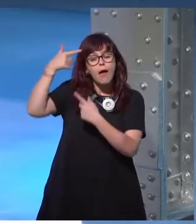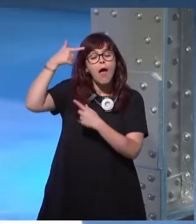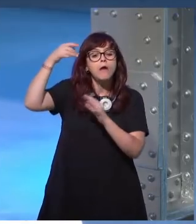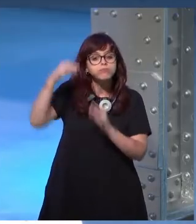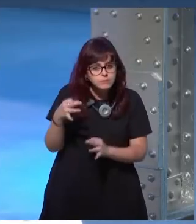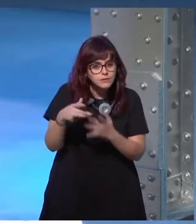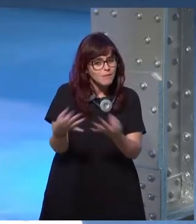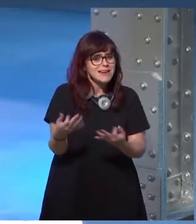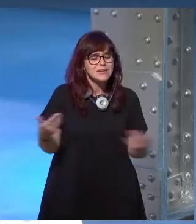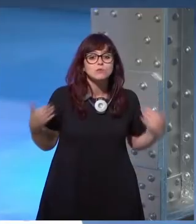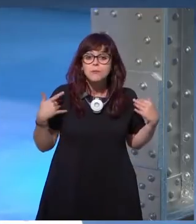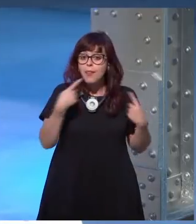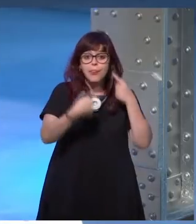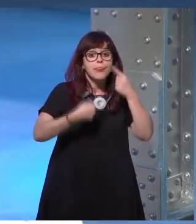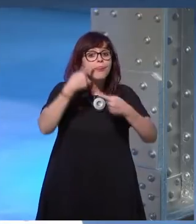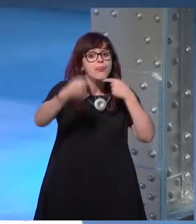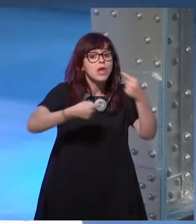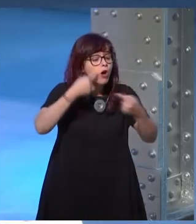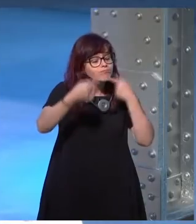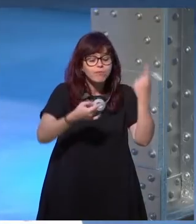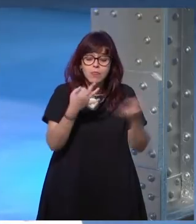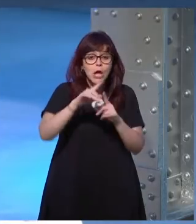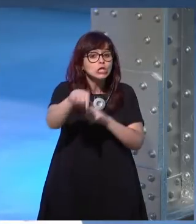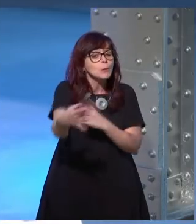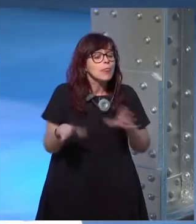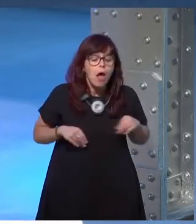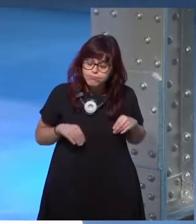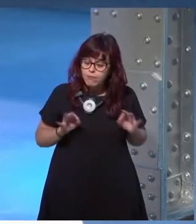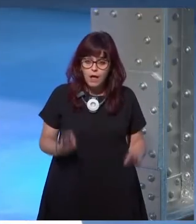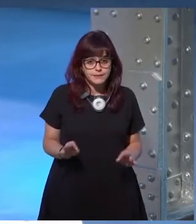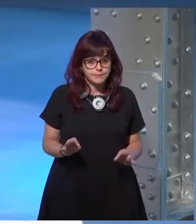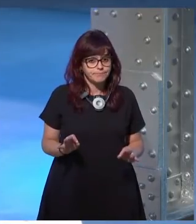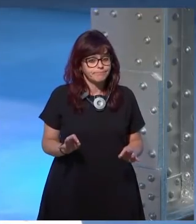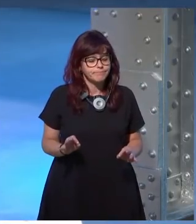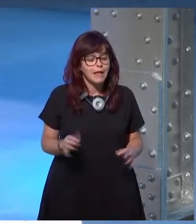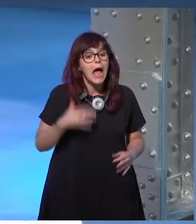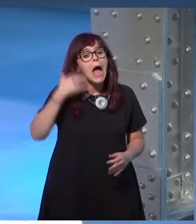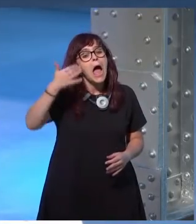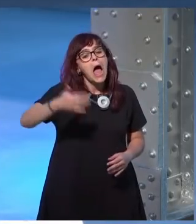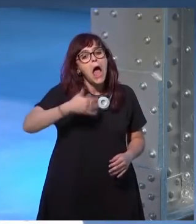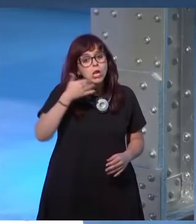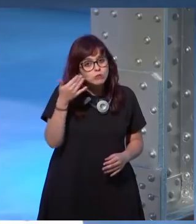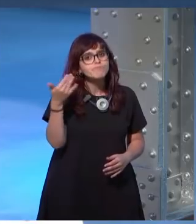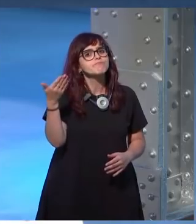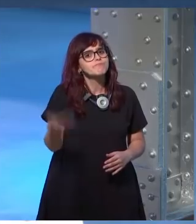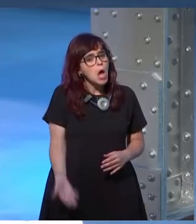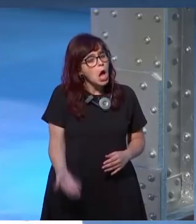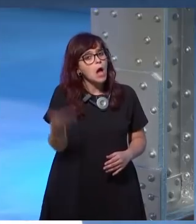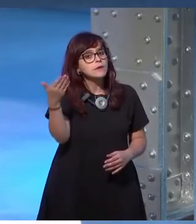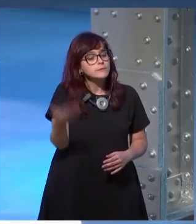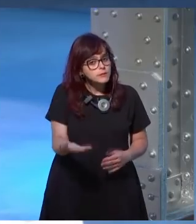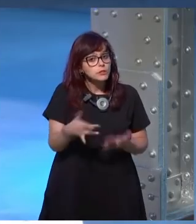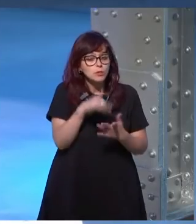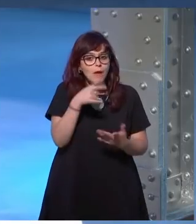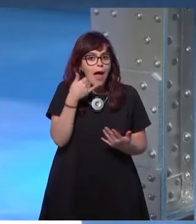tengo que ser responsable de lo que digo asumir las consecuencias creo que es una parte clave de lo que